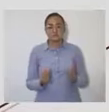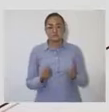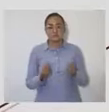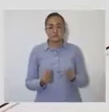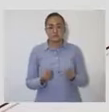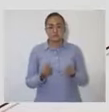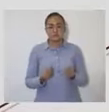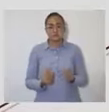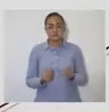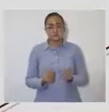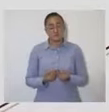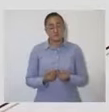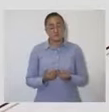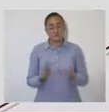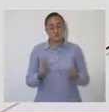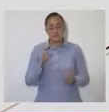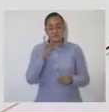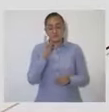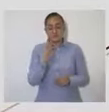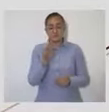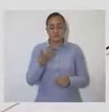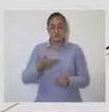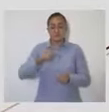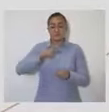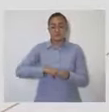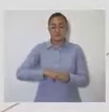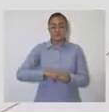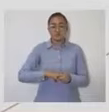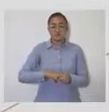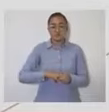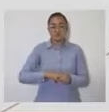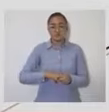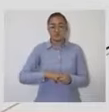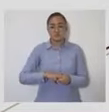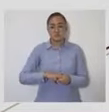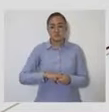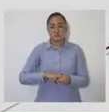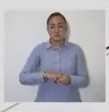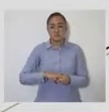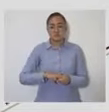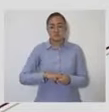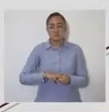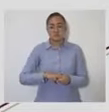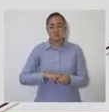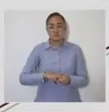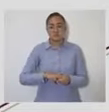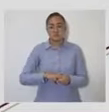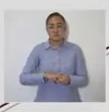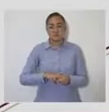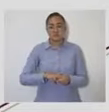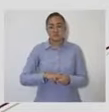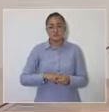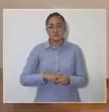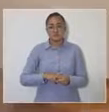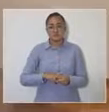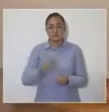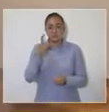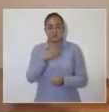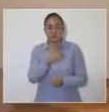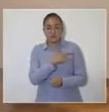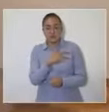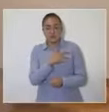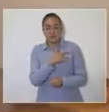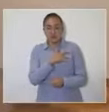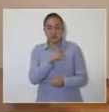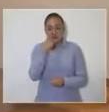Estamos viendo el Hospital Cardiovascular de Niños, que es